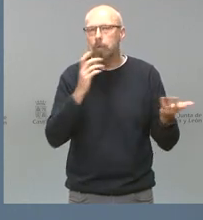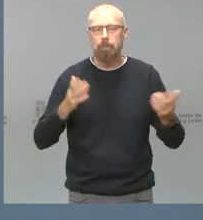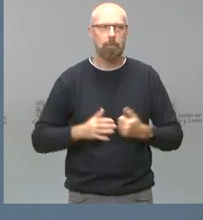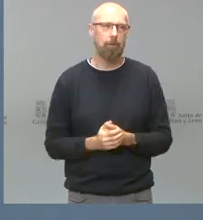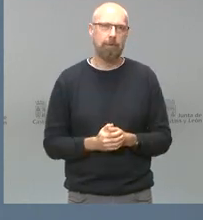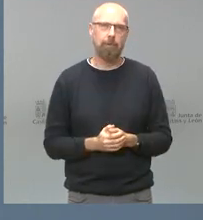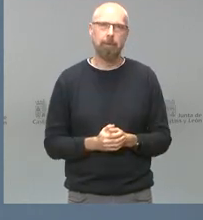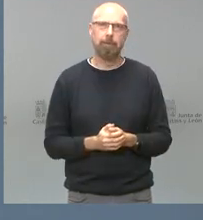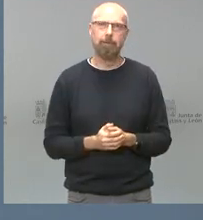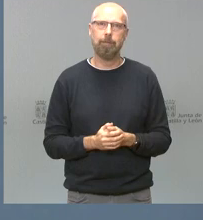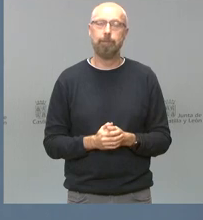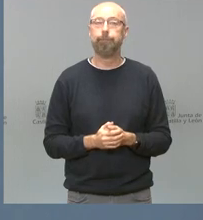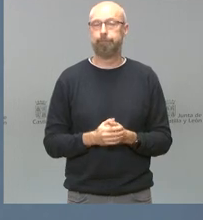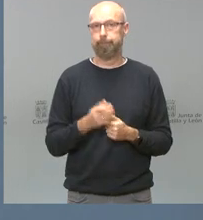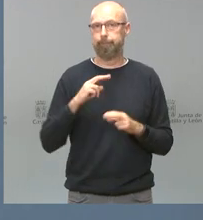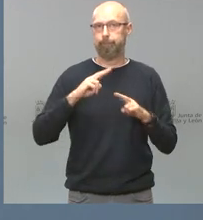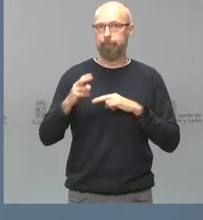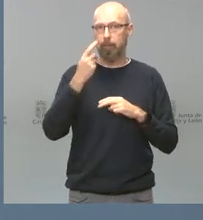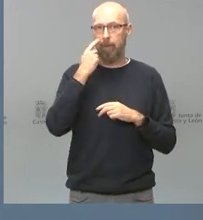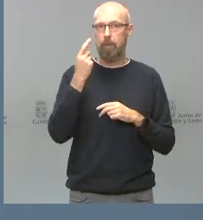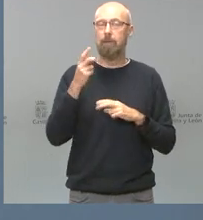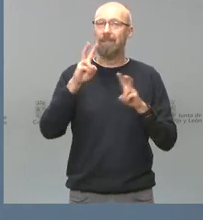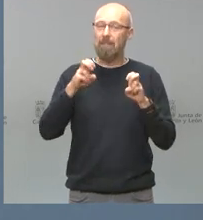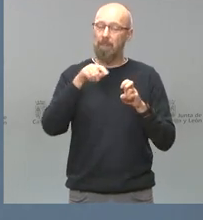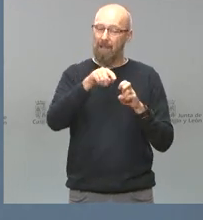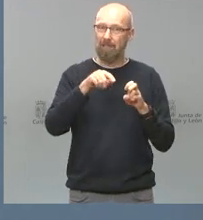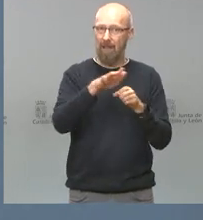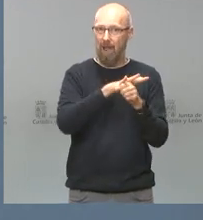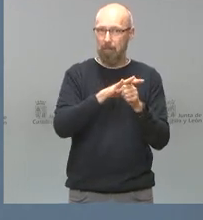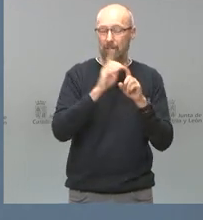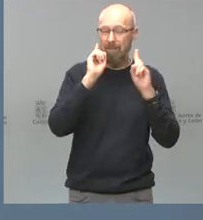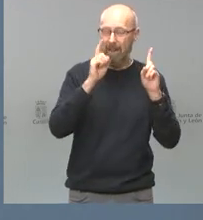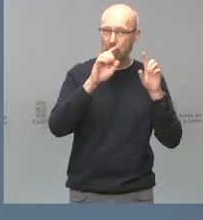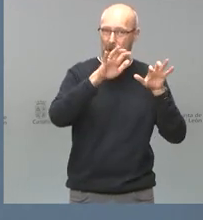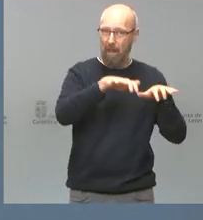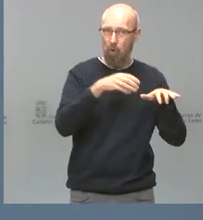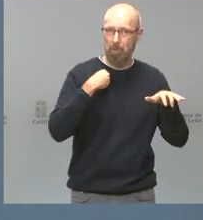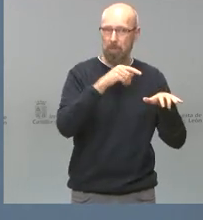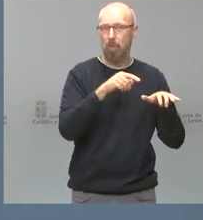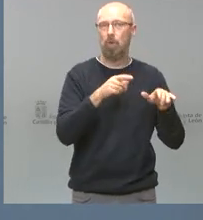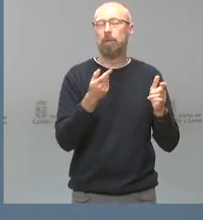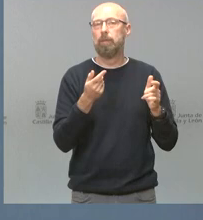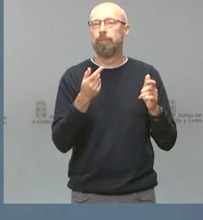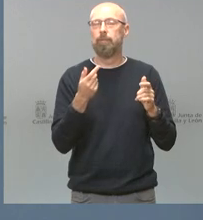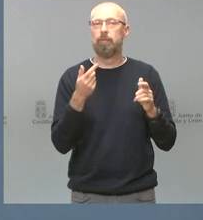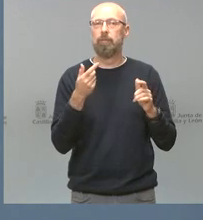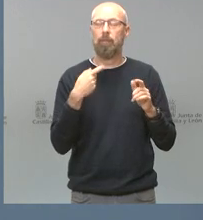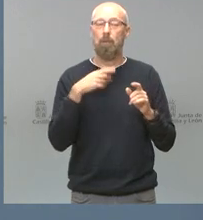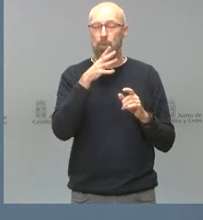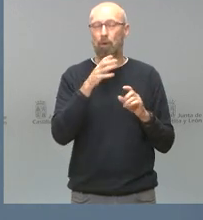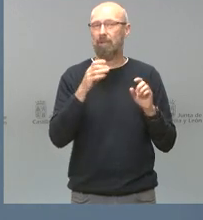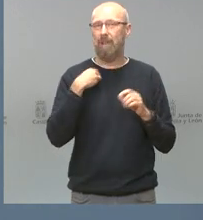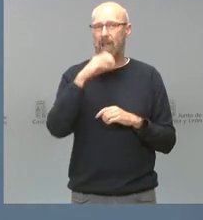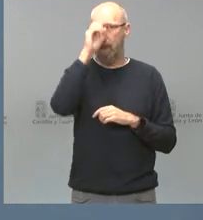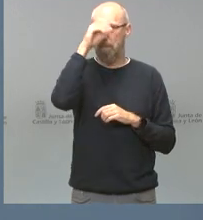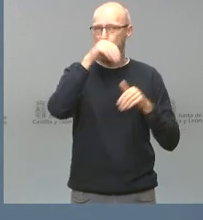Efectivamente, a los problemas de ámbito general en el caso concreto de León se une alguno específico. El fin de la minería y el cierre